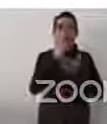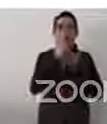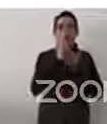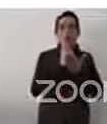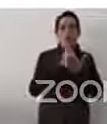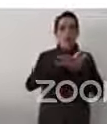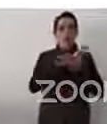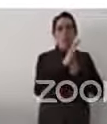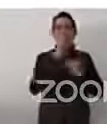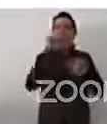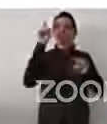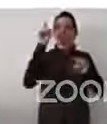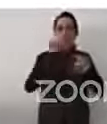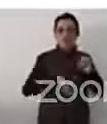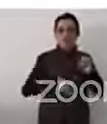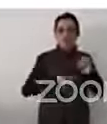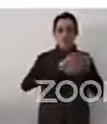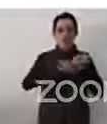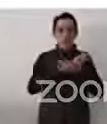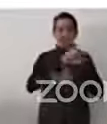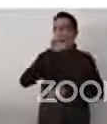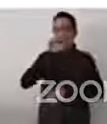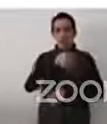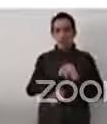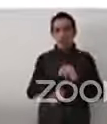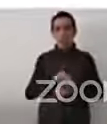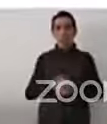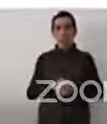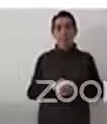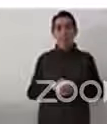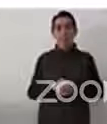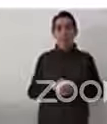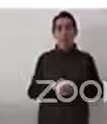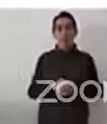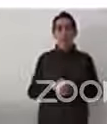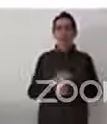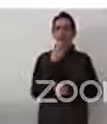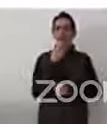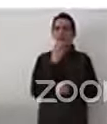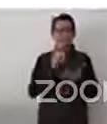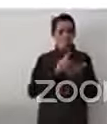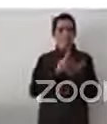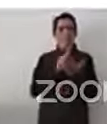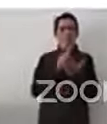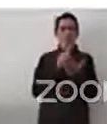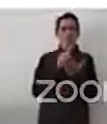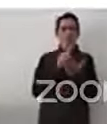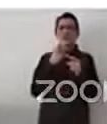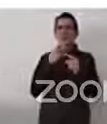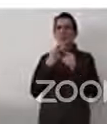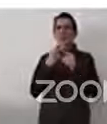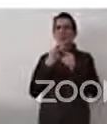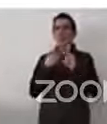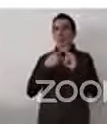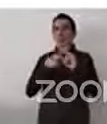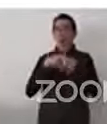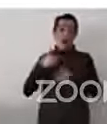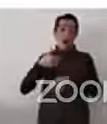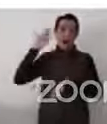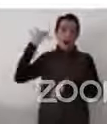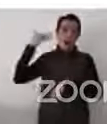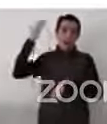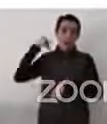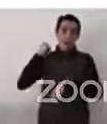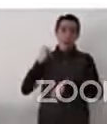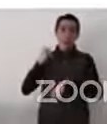reconocido desde los inicios del derecho internacional de derechos humanos, y además obviamente